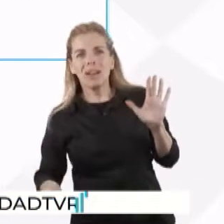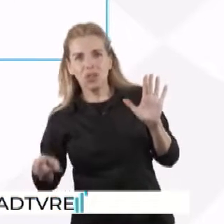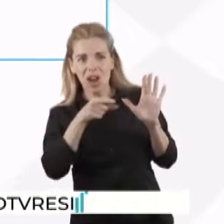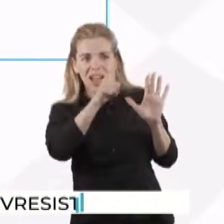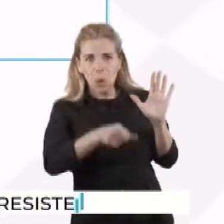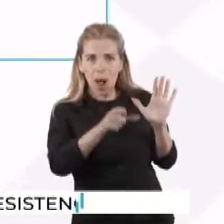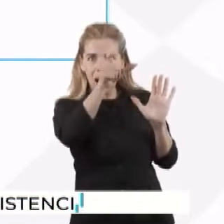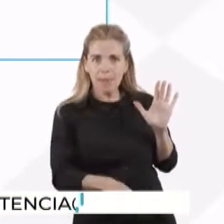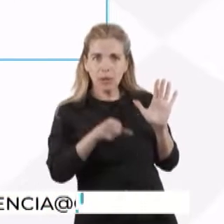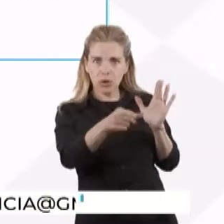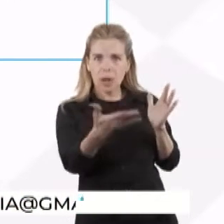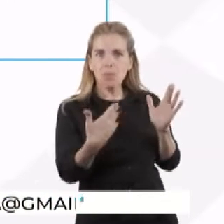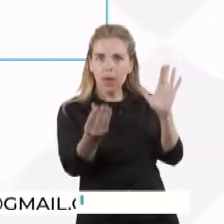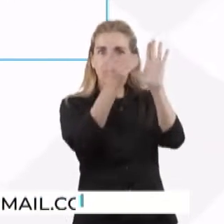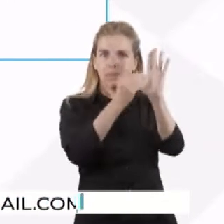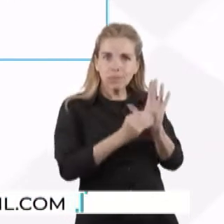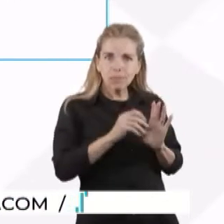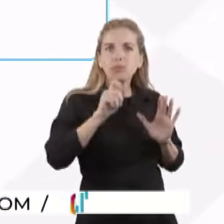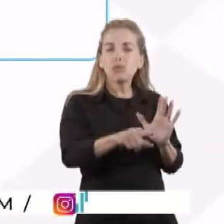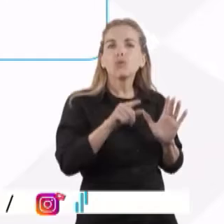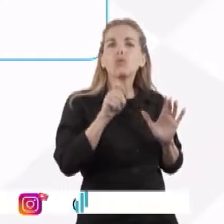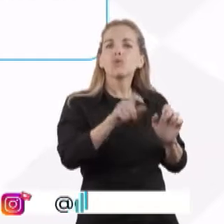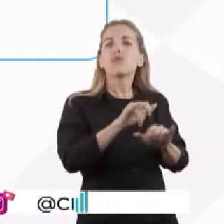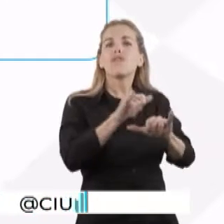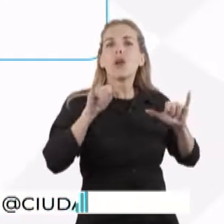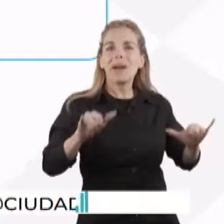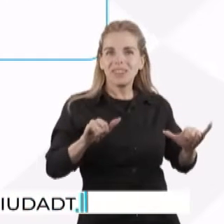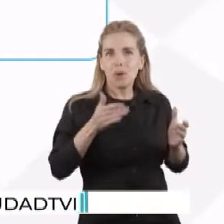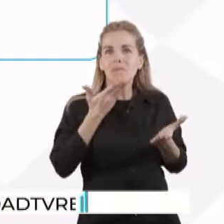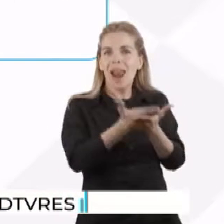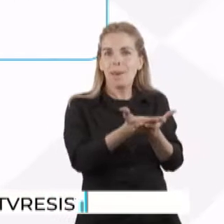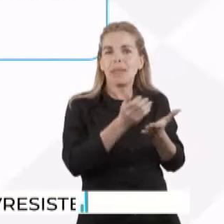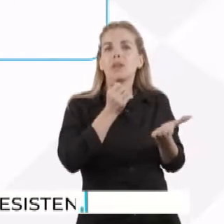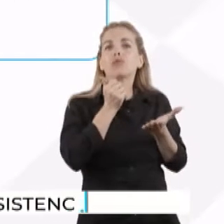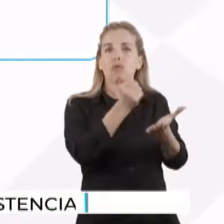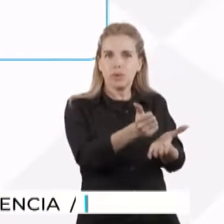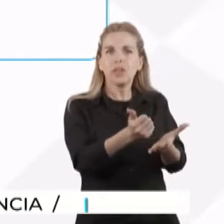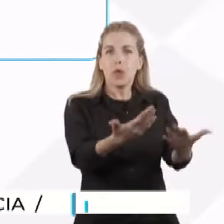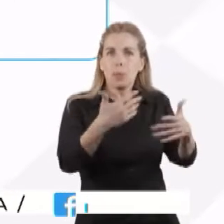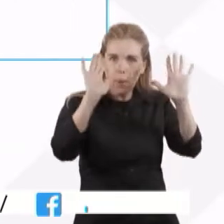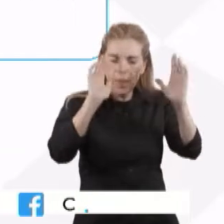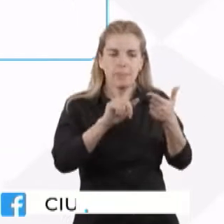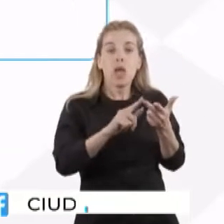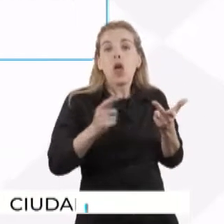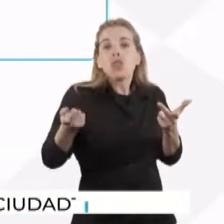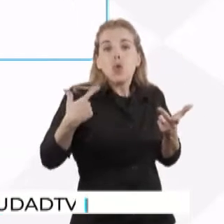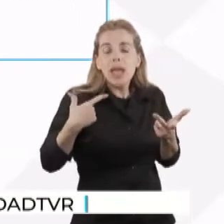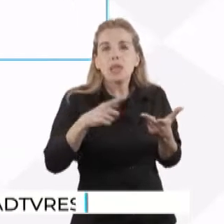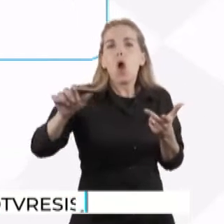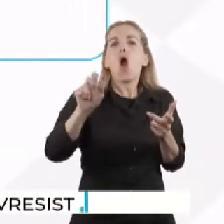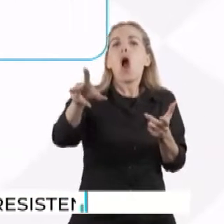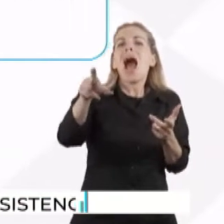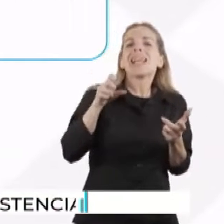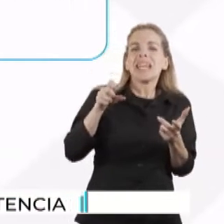tiene la posibilidad de cargar la solicitud de servicio para ese hogar. Pueden ser propietarios, inquilinos o